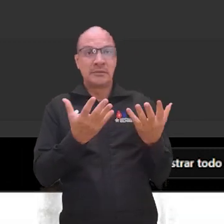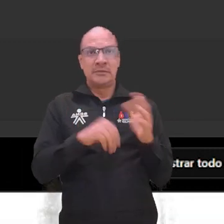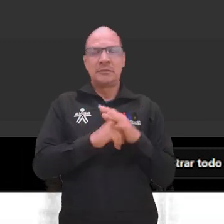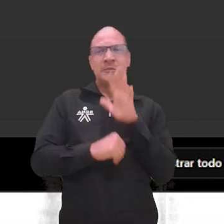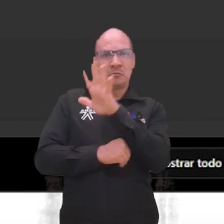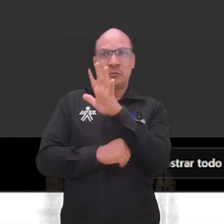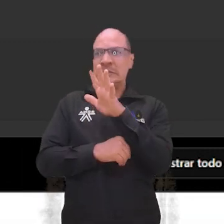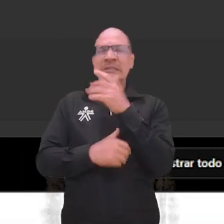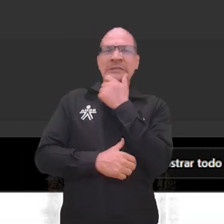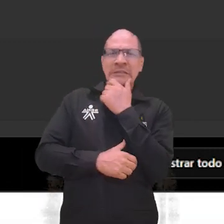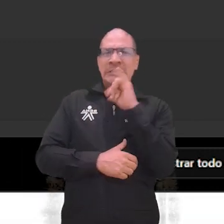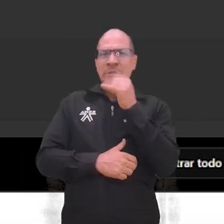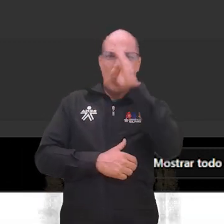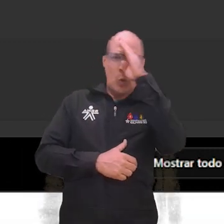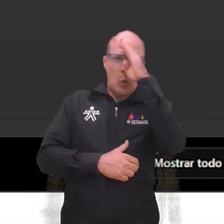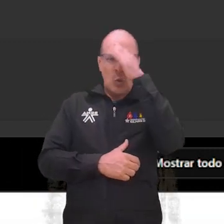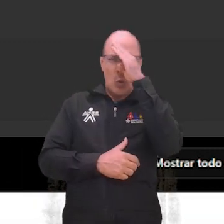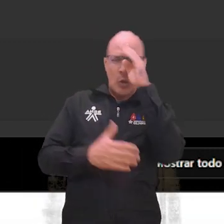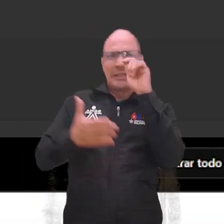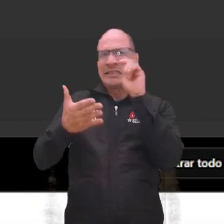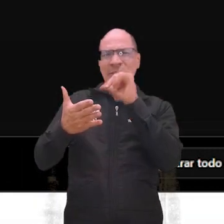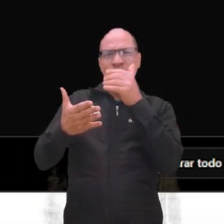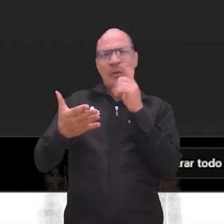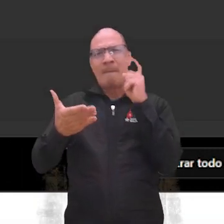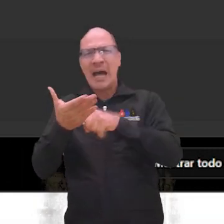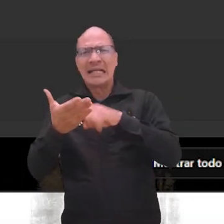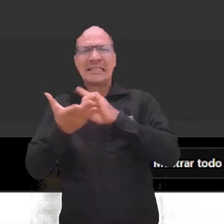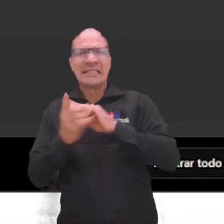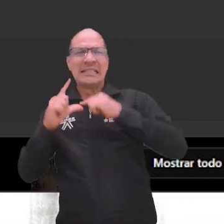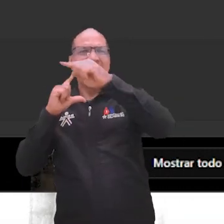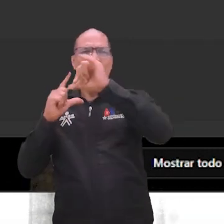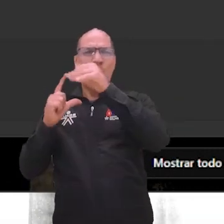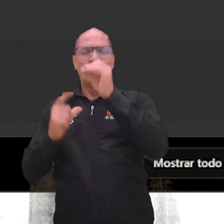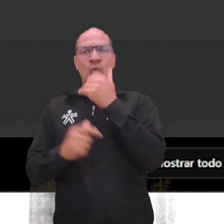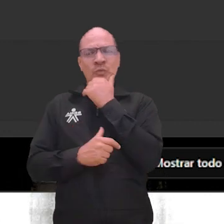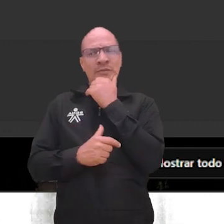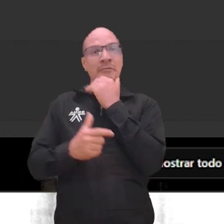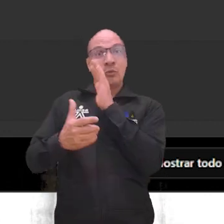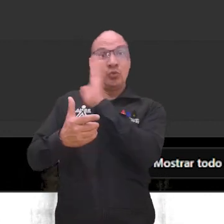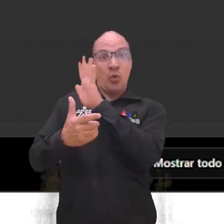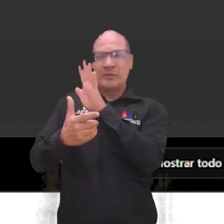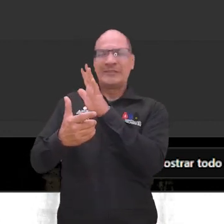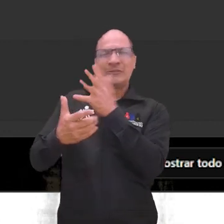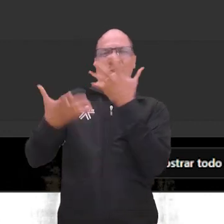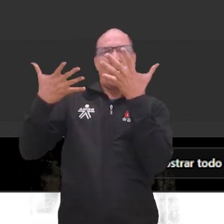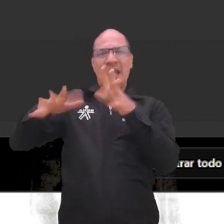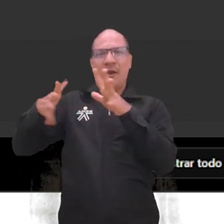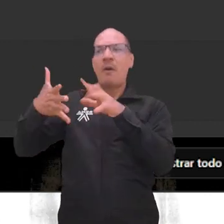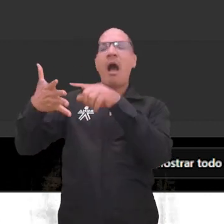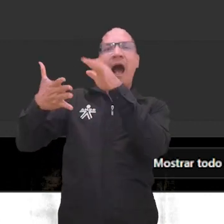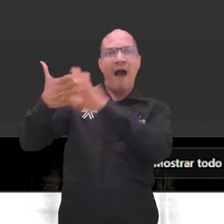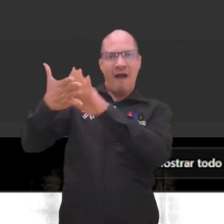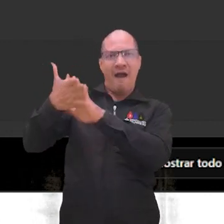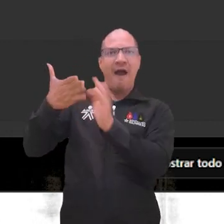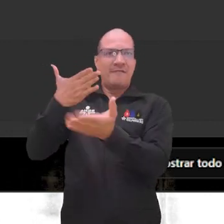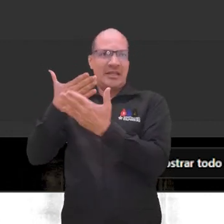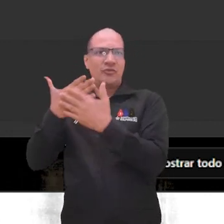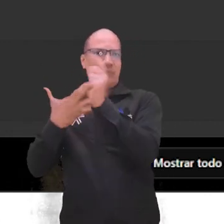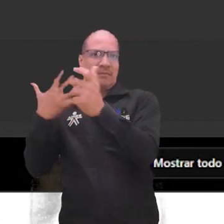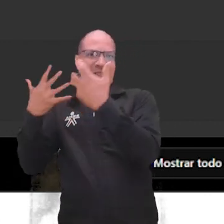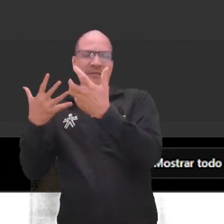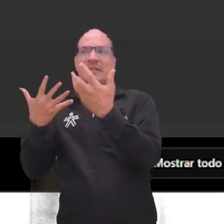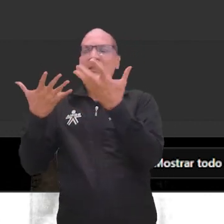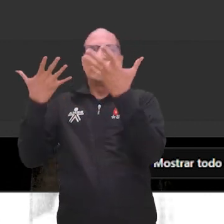Si no estás seguro de finalizar tu aspiración, da clic en Cancelar. El sistema te mostrará una ventana de alerta en donde